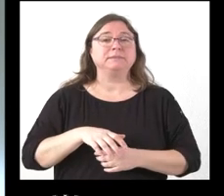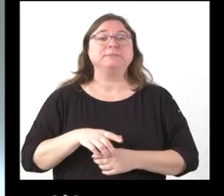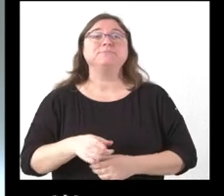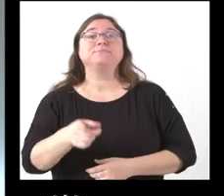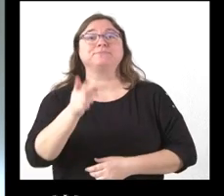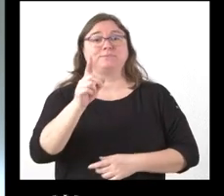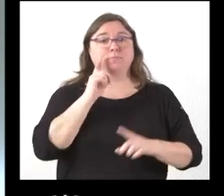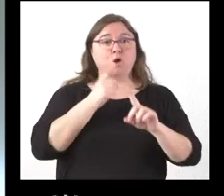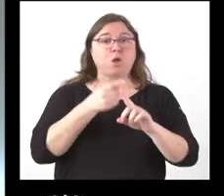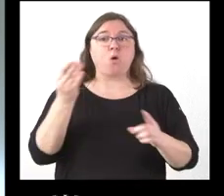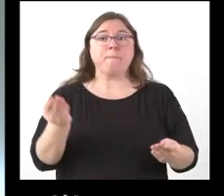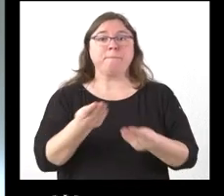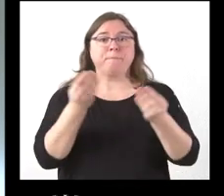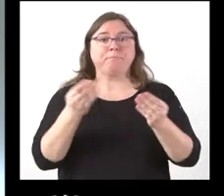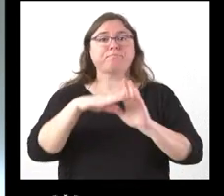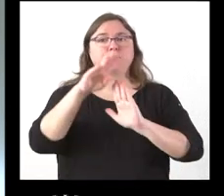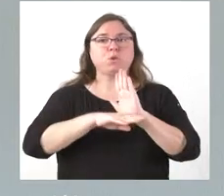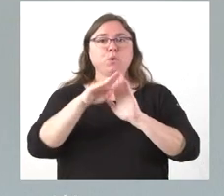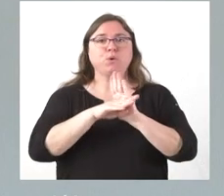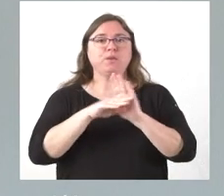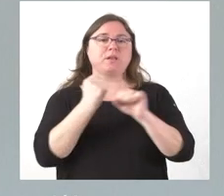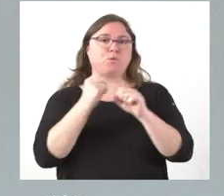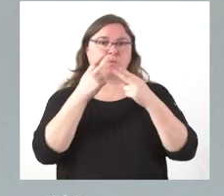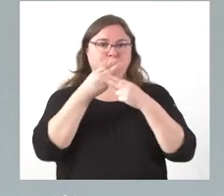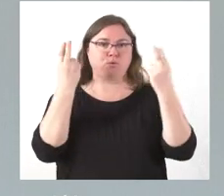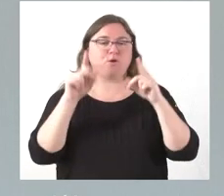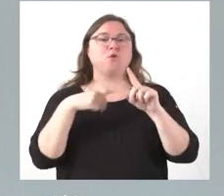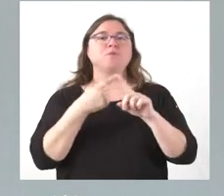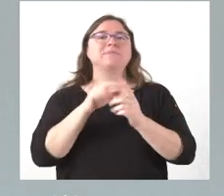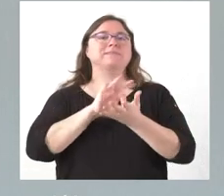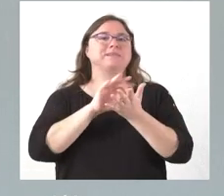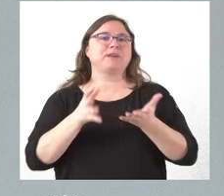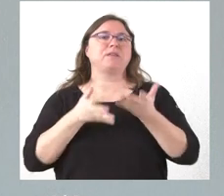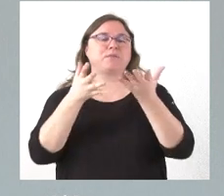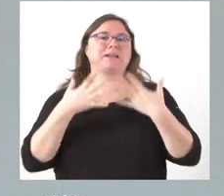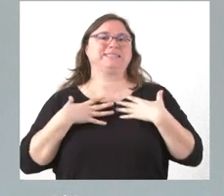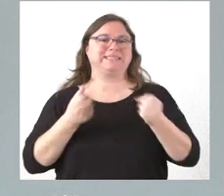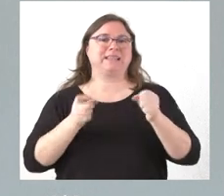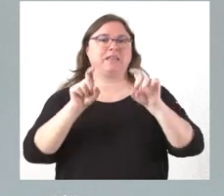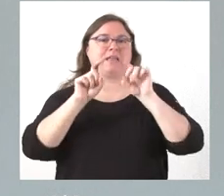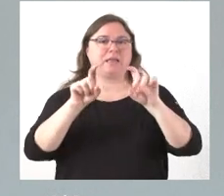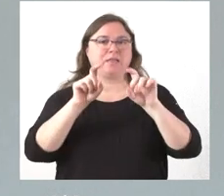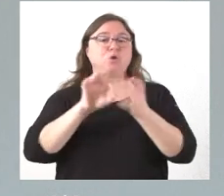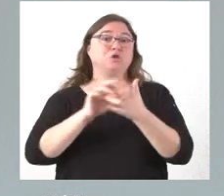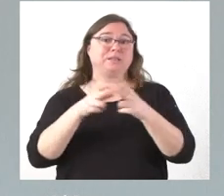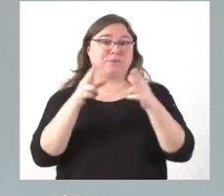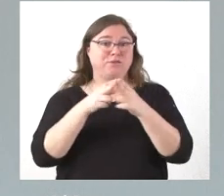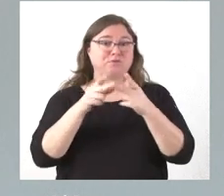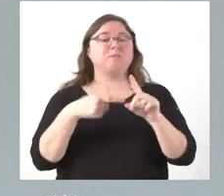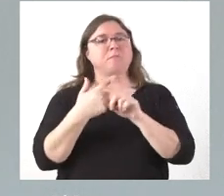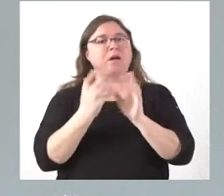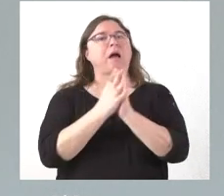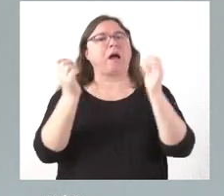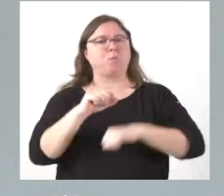con la mejora de las condiciones de los empleados públicos, sino con los servicios que prestamos en materia de sanidad, educación, servicios sociales, que también acompañan otros acuerdos.